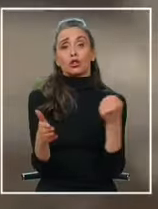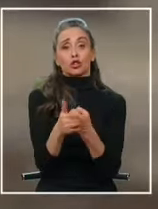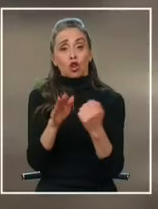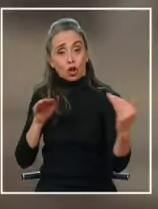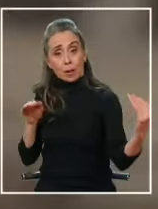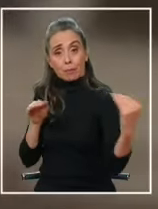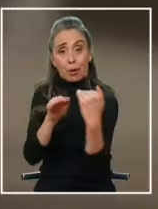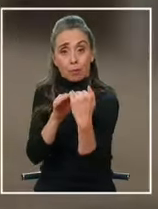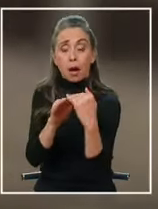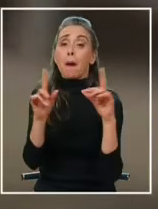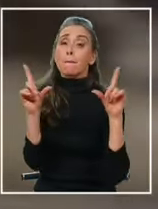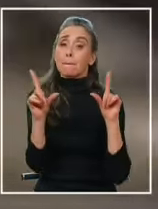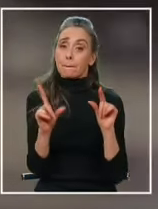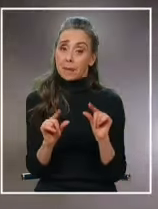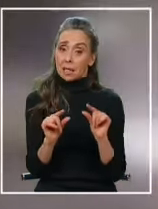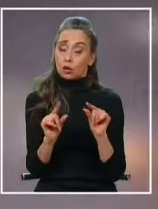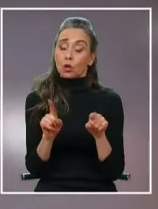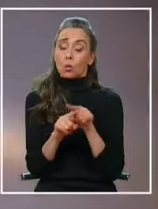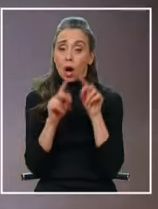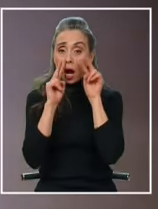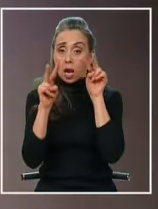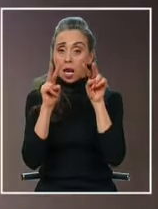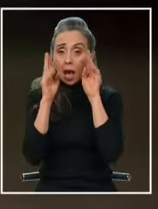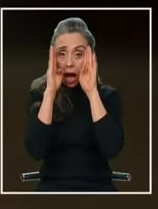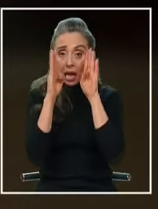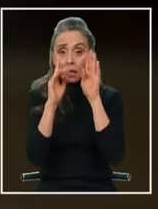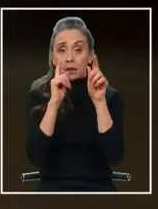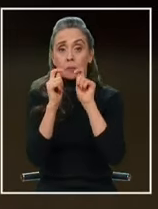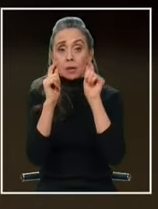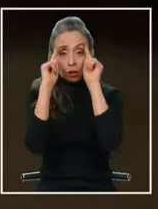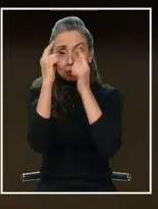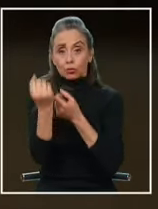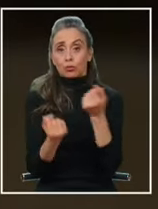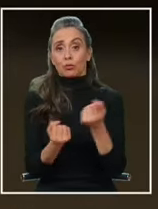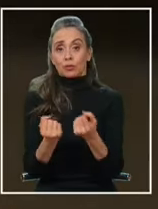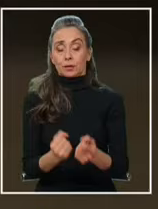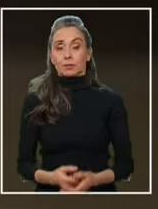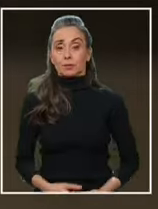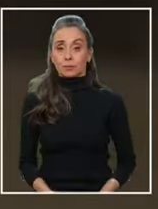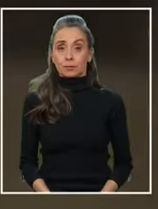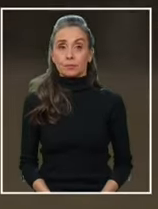han disminuido, mantienen en alerta y riesgo a los conductores.